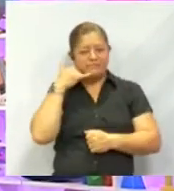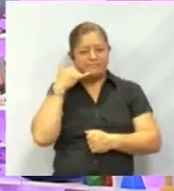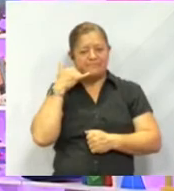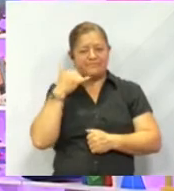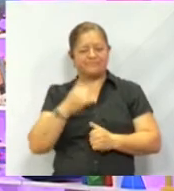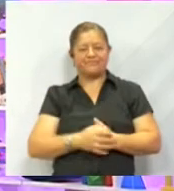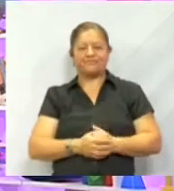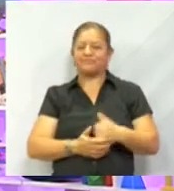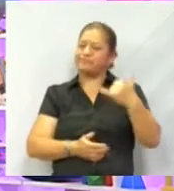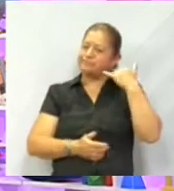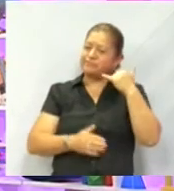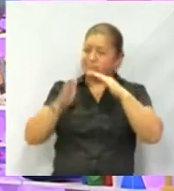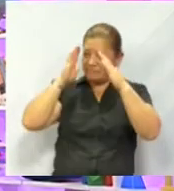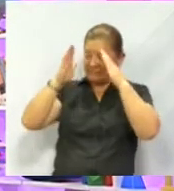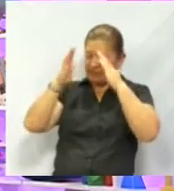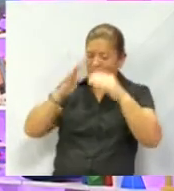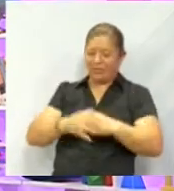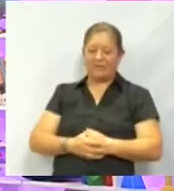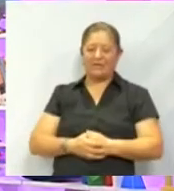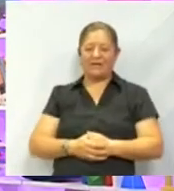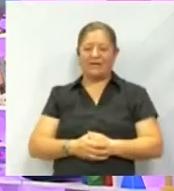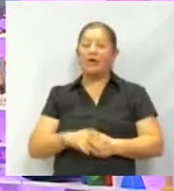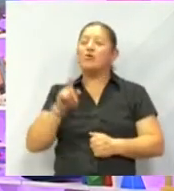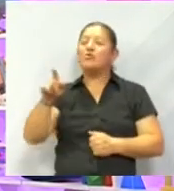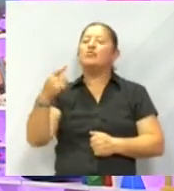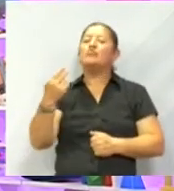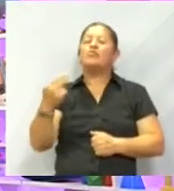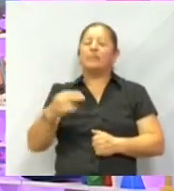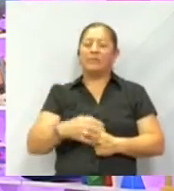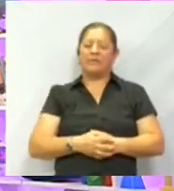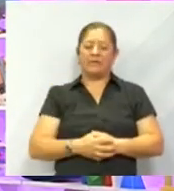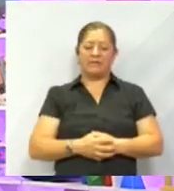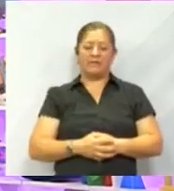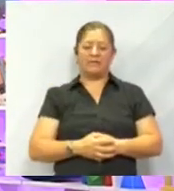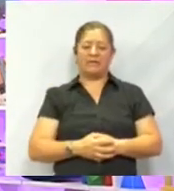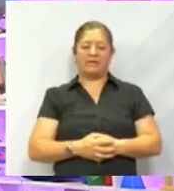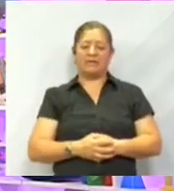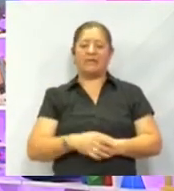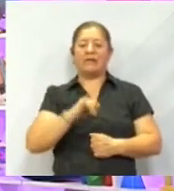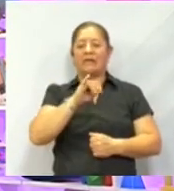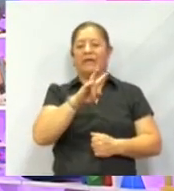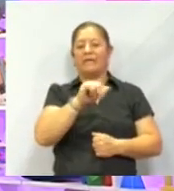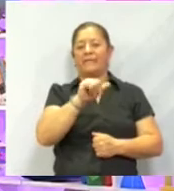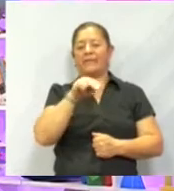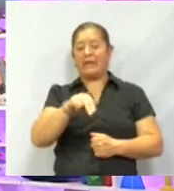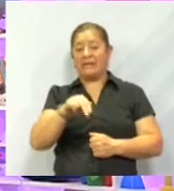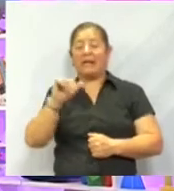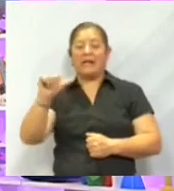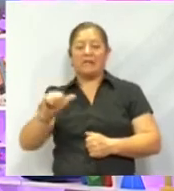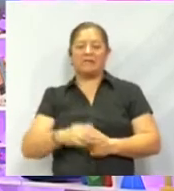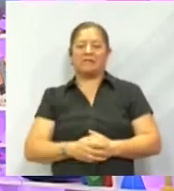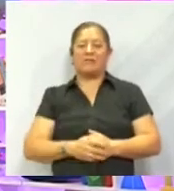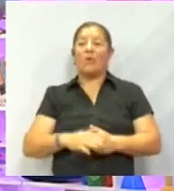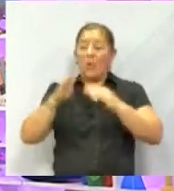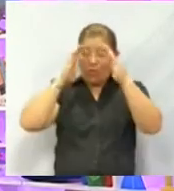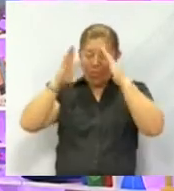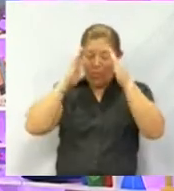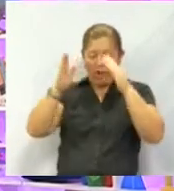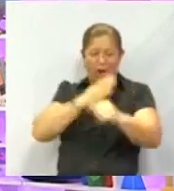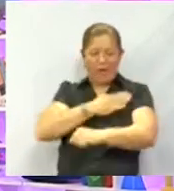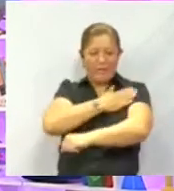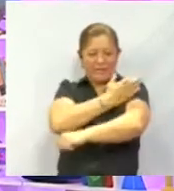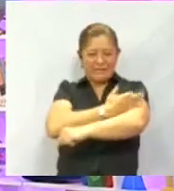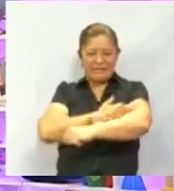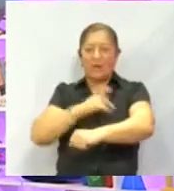Buenas tardes. Hola, ¿con quién tengo el gusto? Con Iván Alexander. Hola, Iván, muy buenas